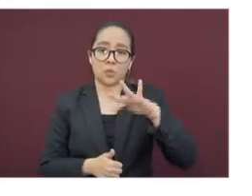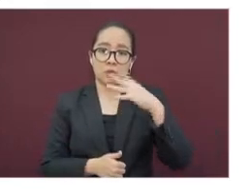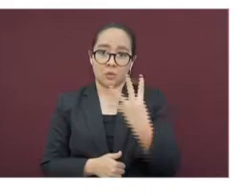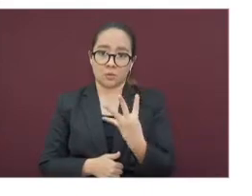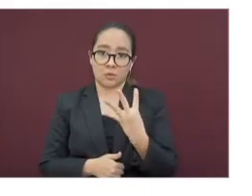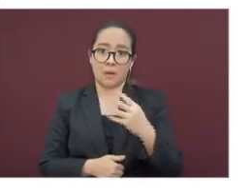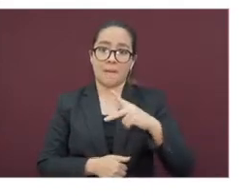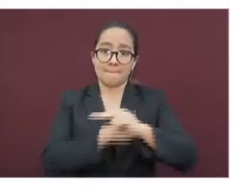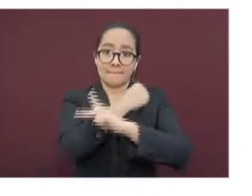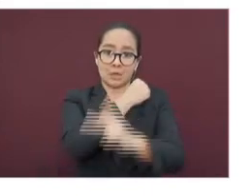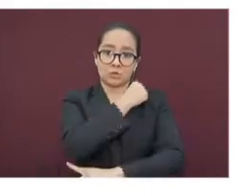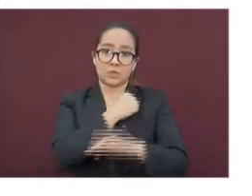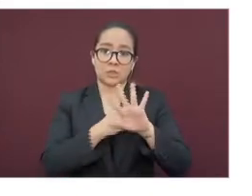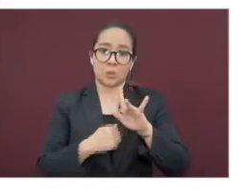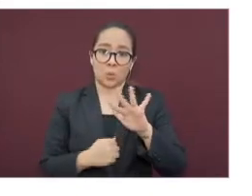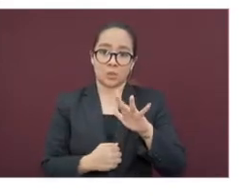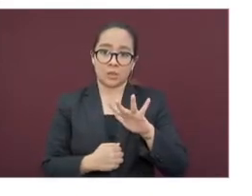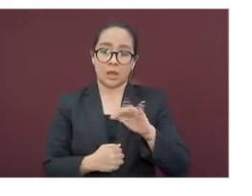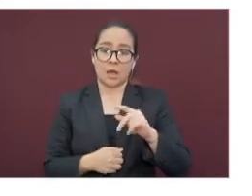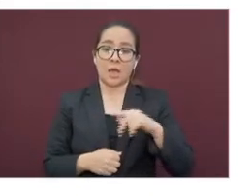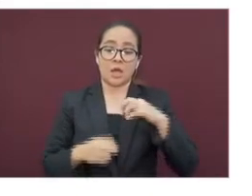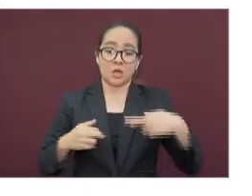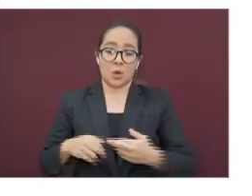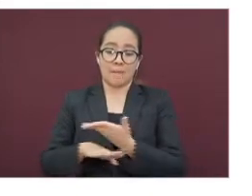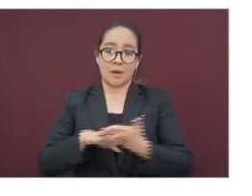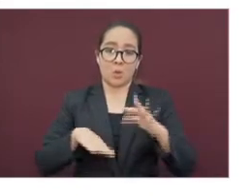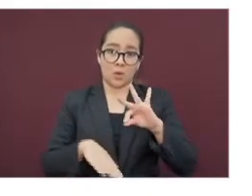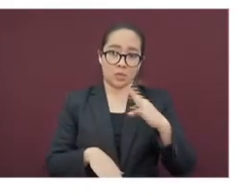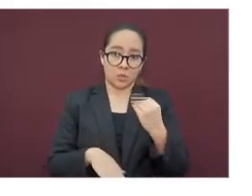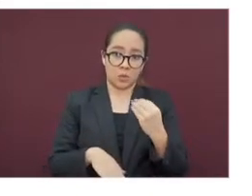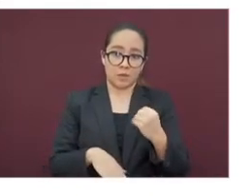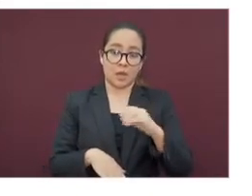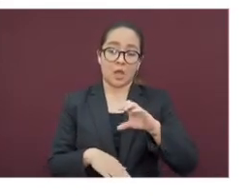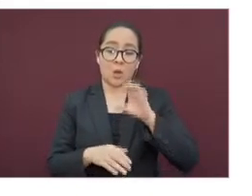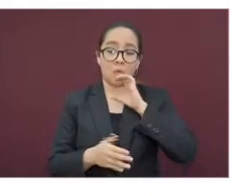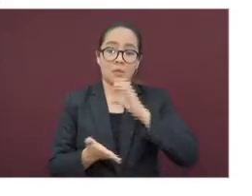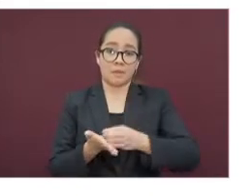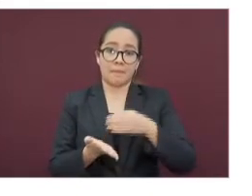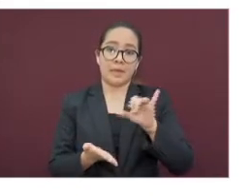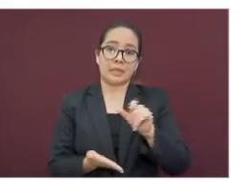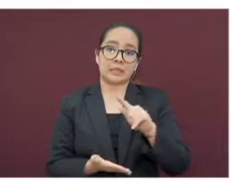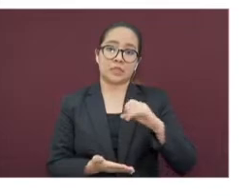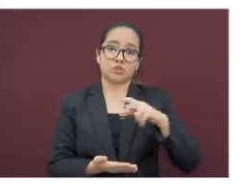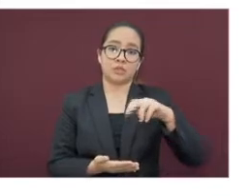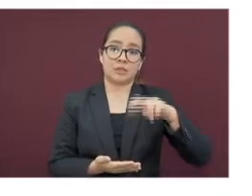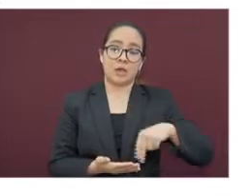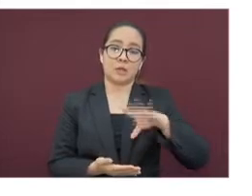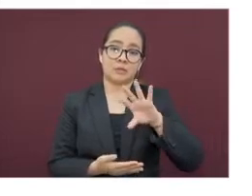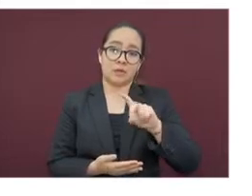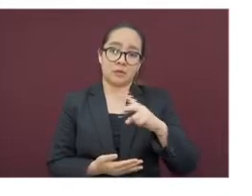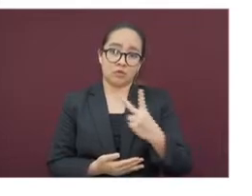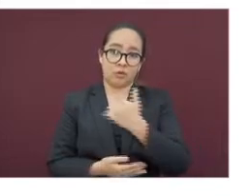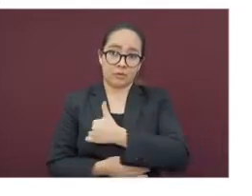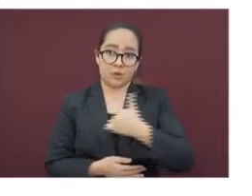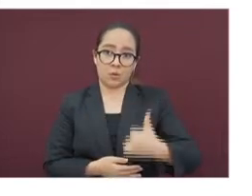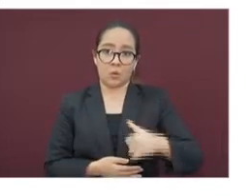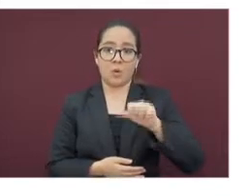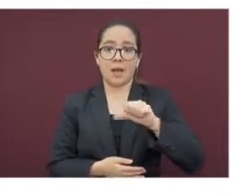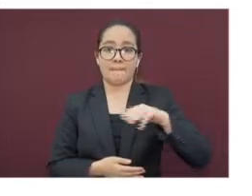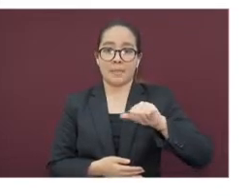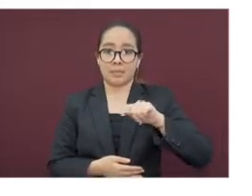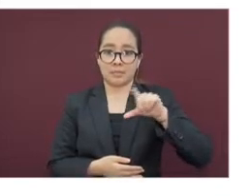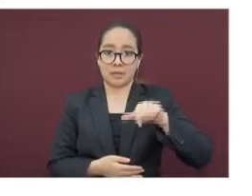cincuenta, Río Blanco cuarenta y nueve, Cuatepec e Iztazoquitlán treinta y dos cada uno, Amatlán de los Reyes